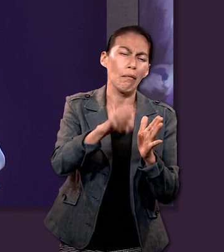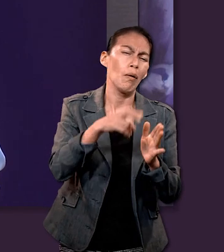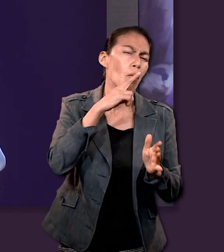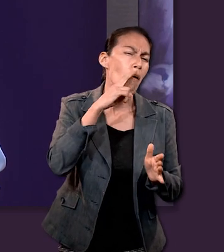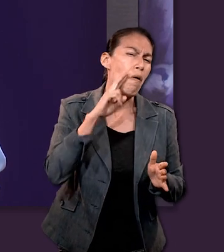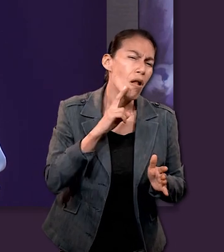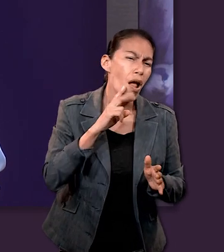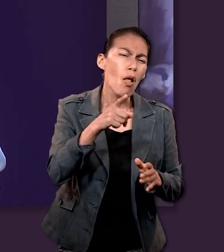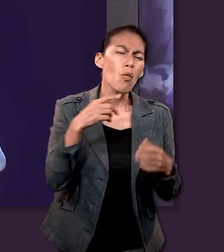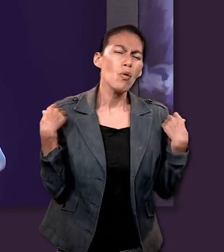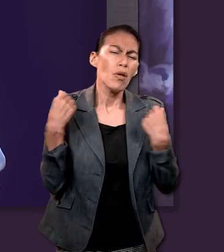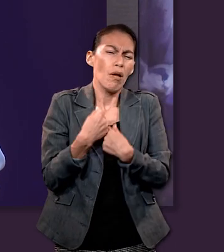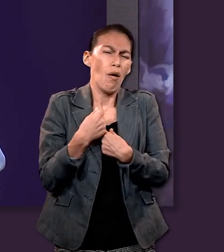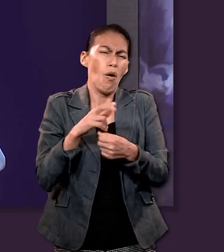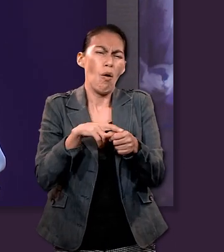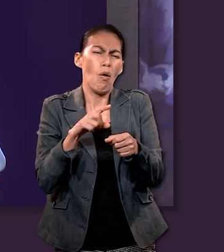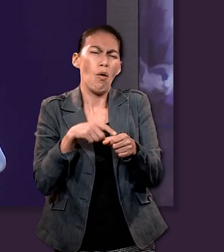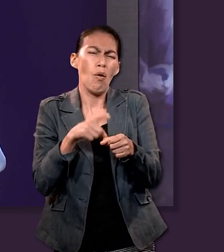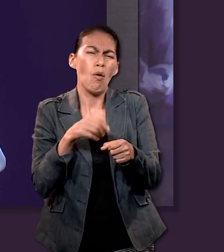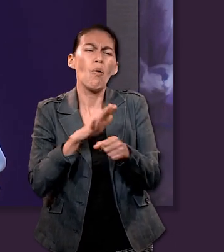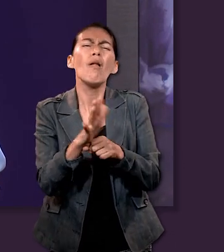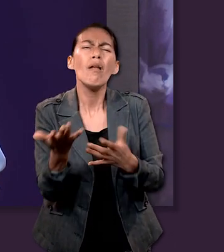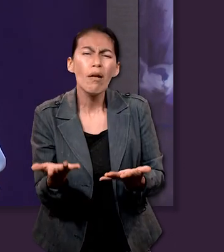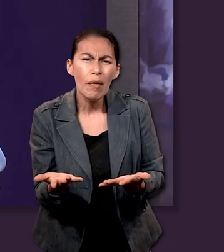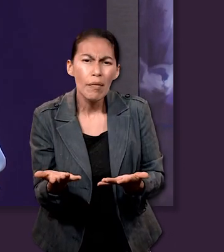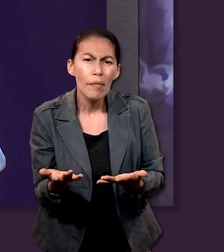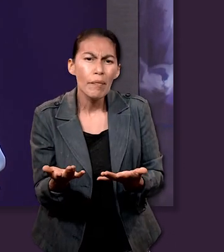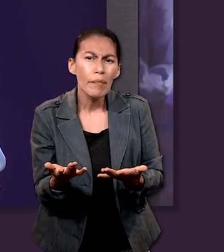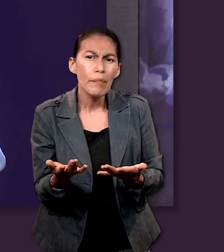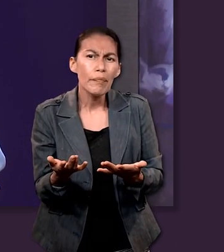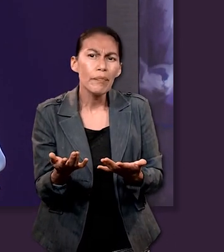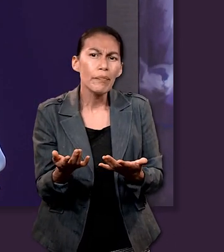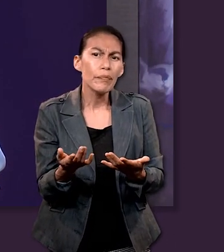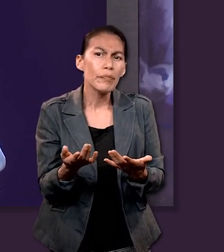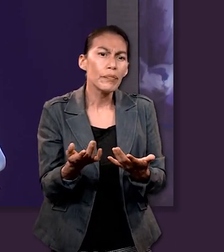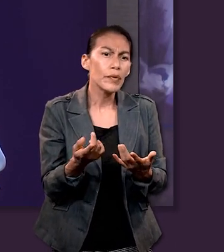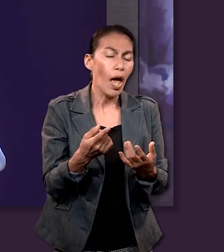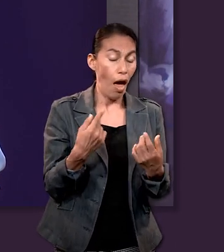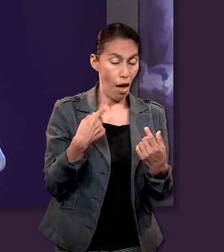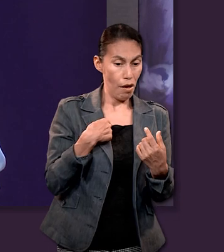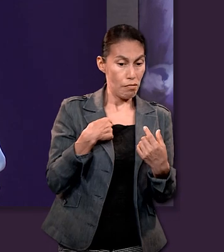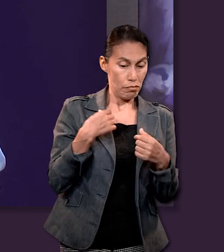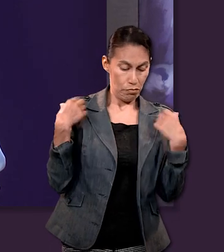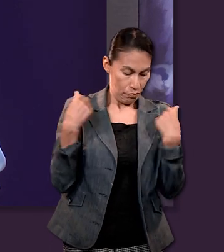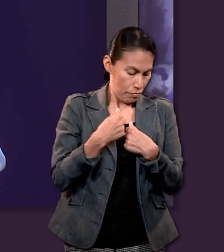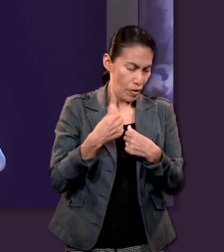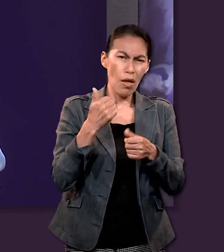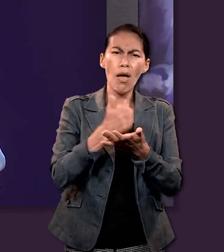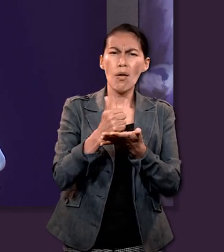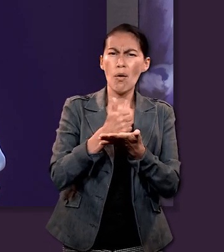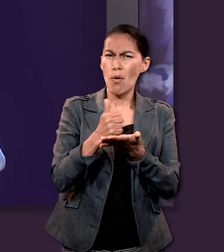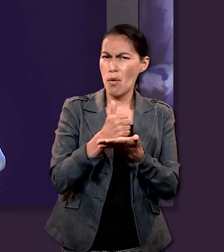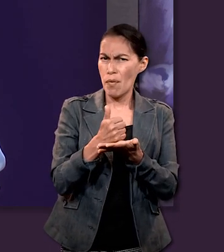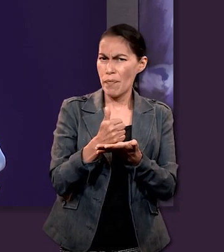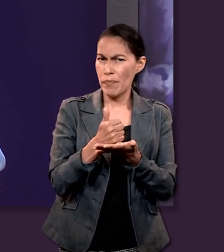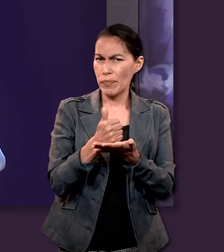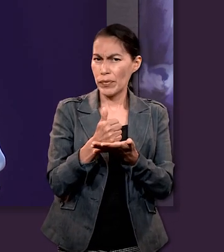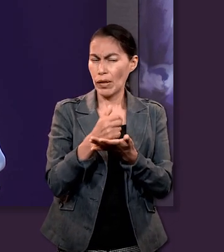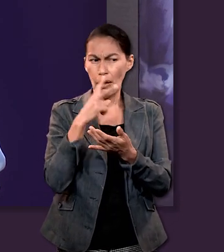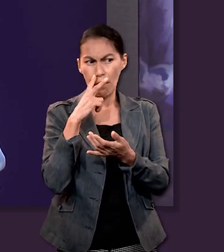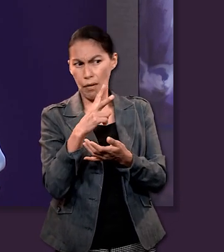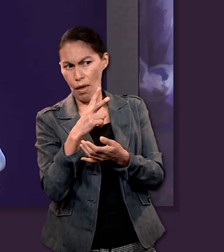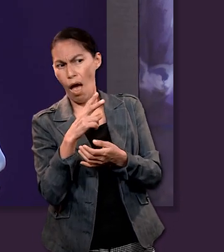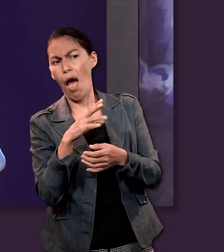Uriel le dicen oye de qué color es tu saco de qué color es el saco que traes es azul y